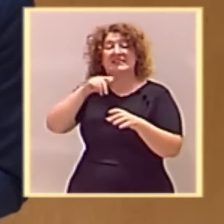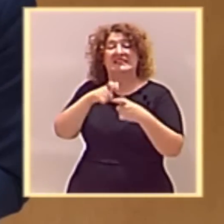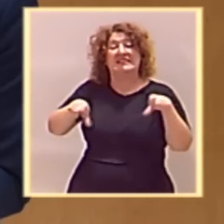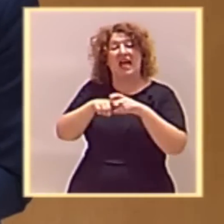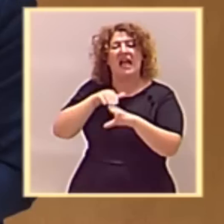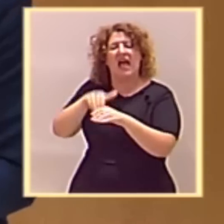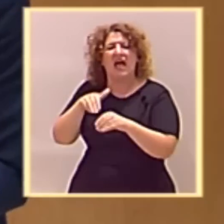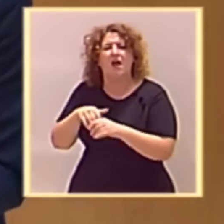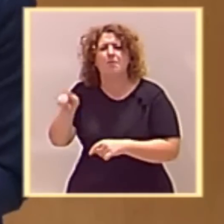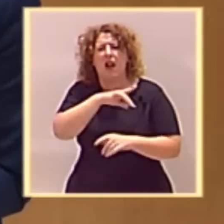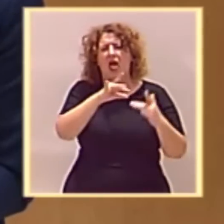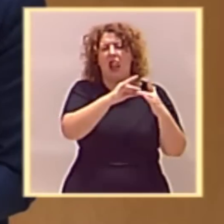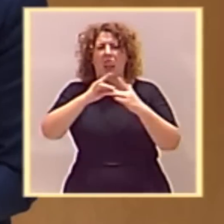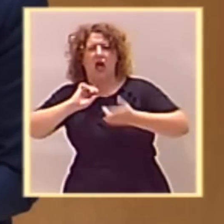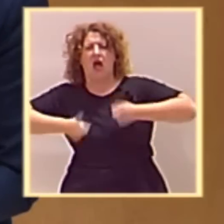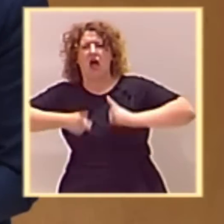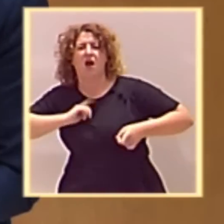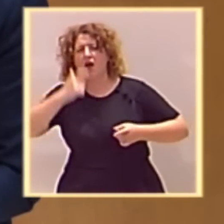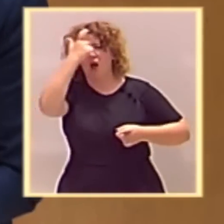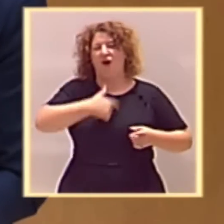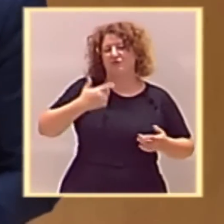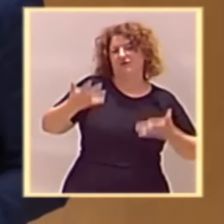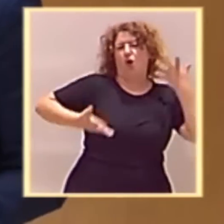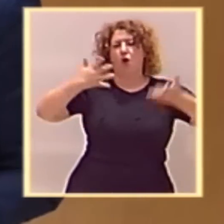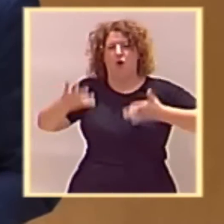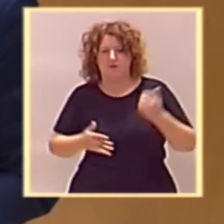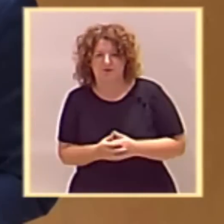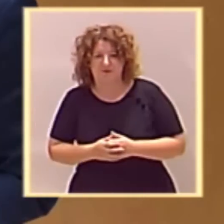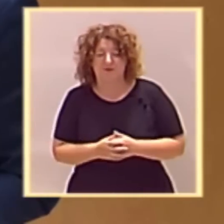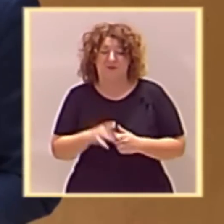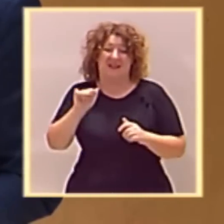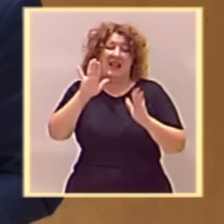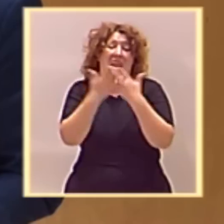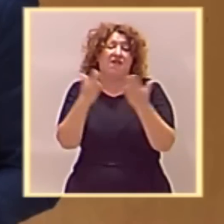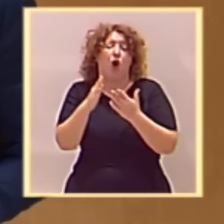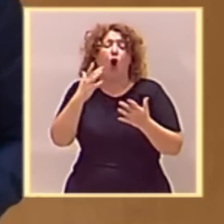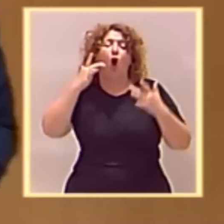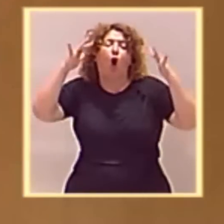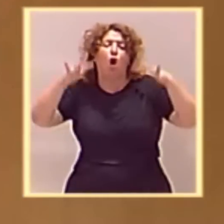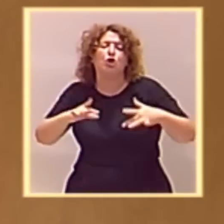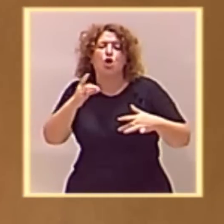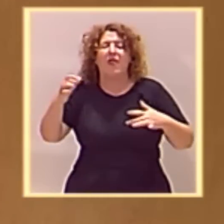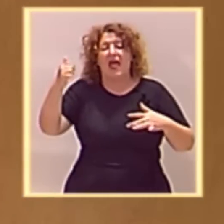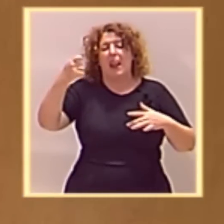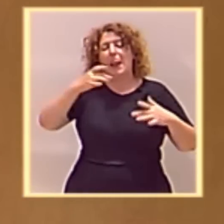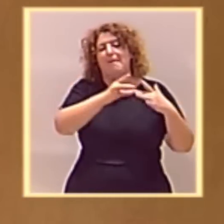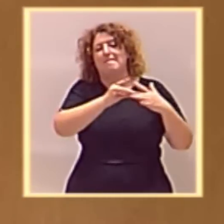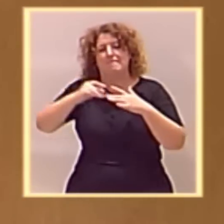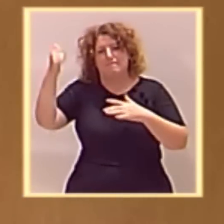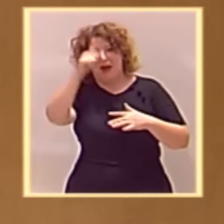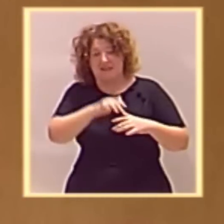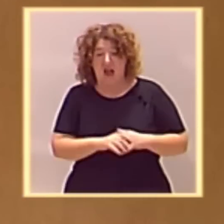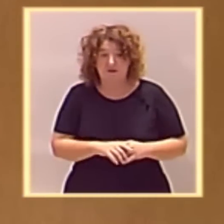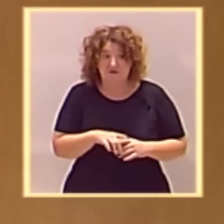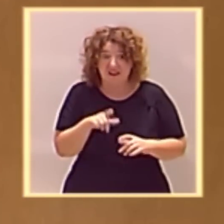caudillista, adanista del presidente del Gobierno y el otoño del patriarca. Este es el señor Feijó, el señor que no